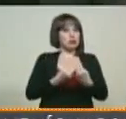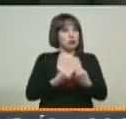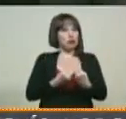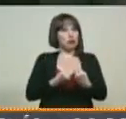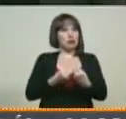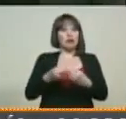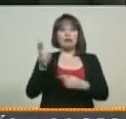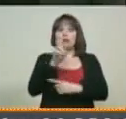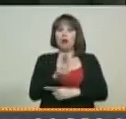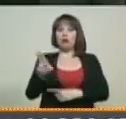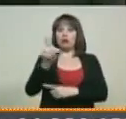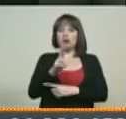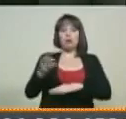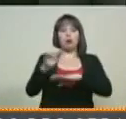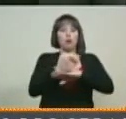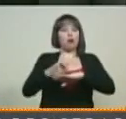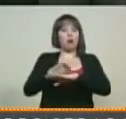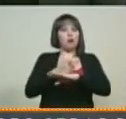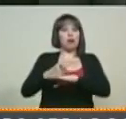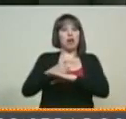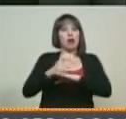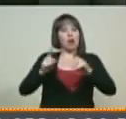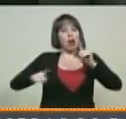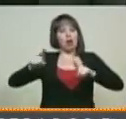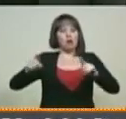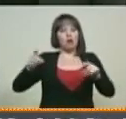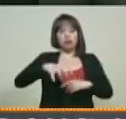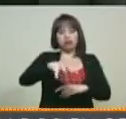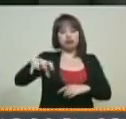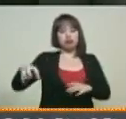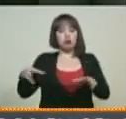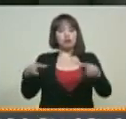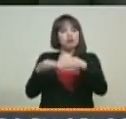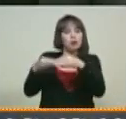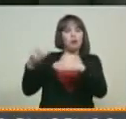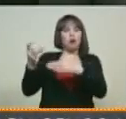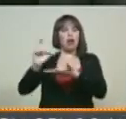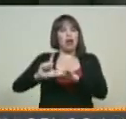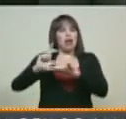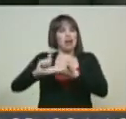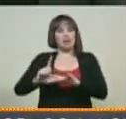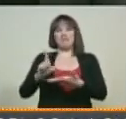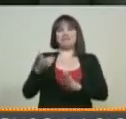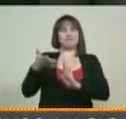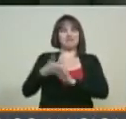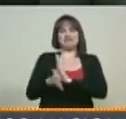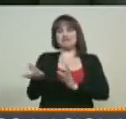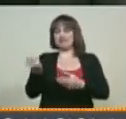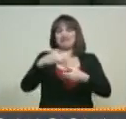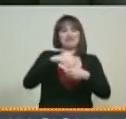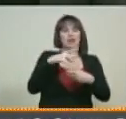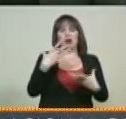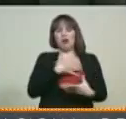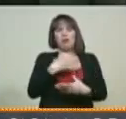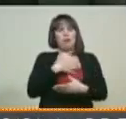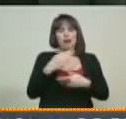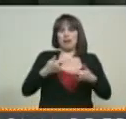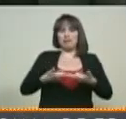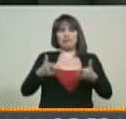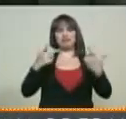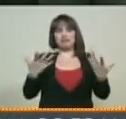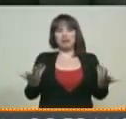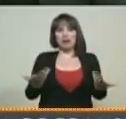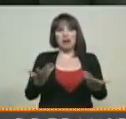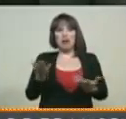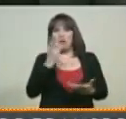utilizada por algunos gobiernos del cartel de Lima para involucrarlo en asuntos en los cuales obviamente ellos se han desmarcado y